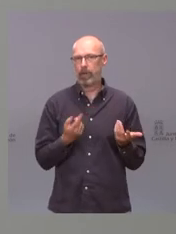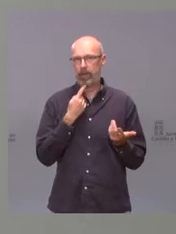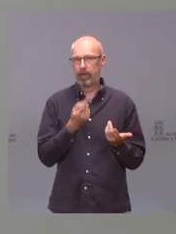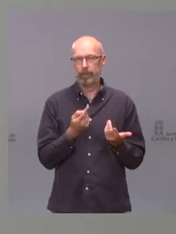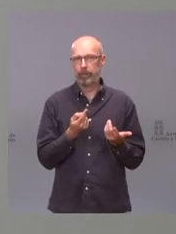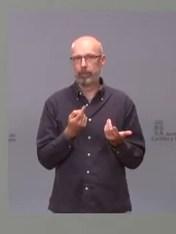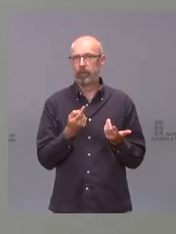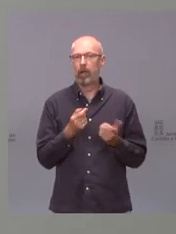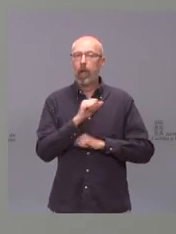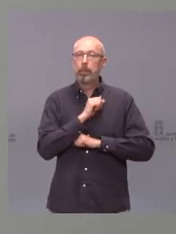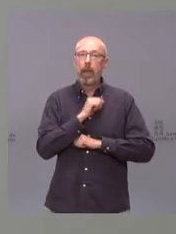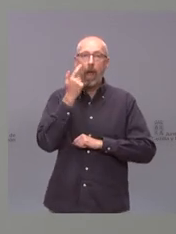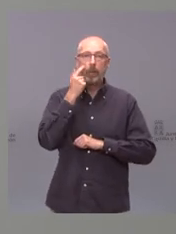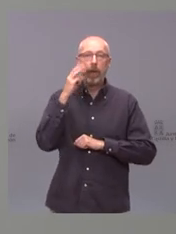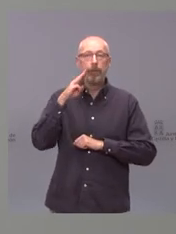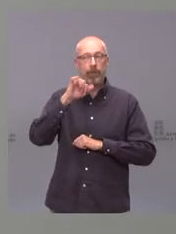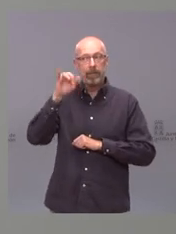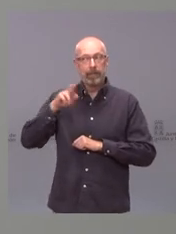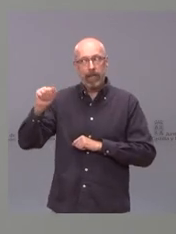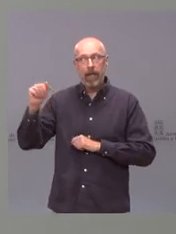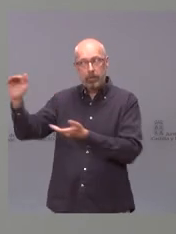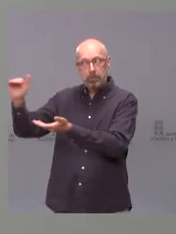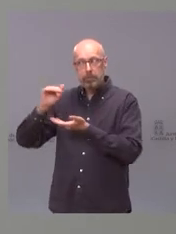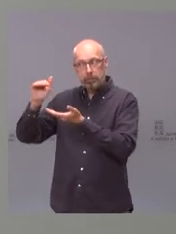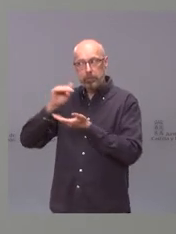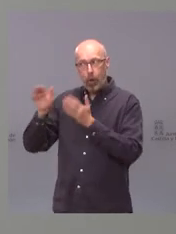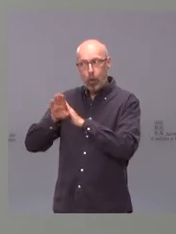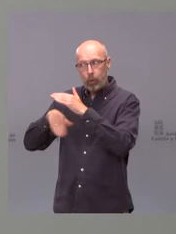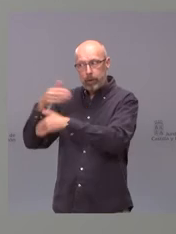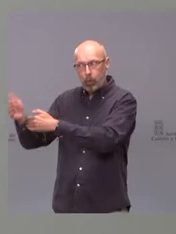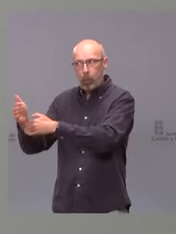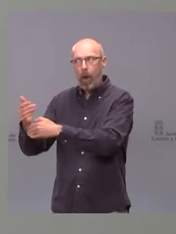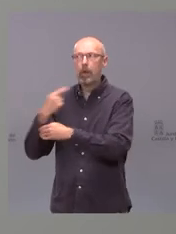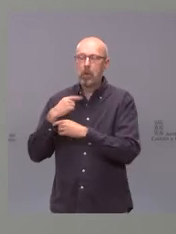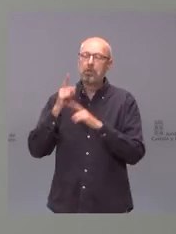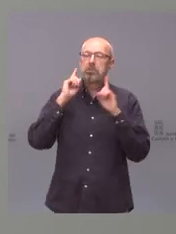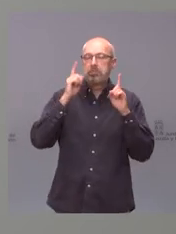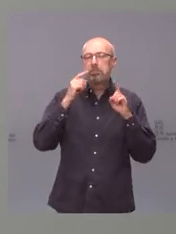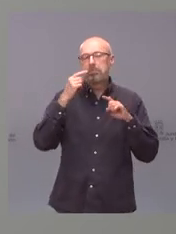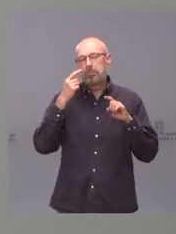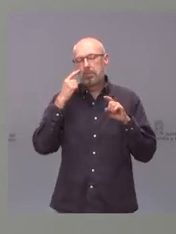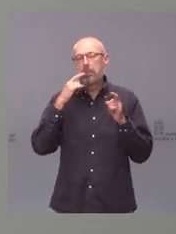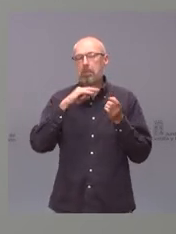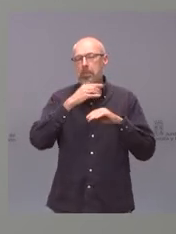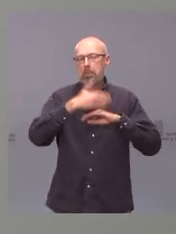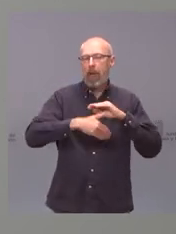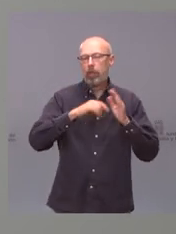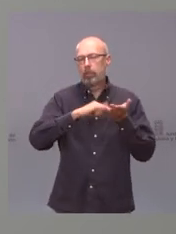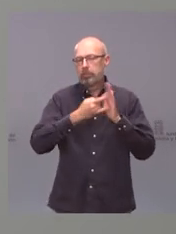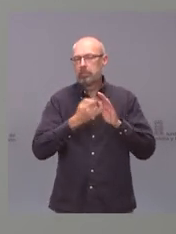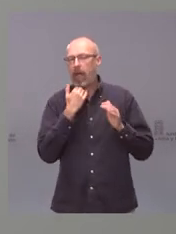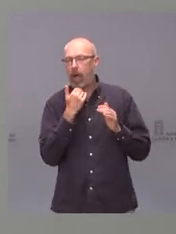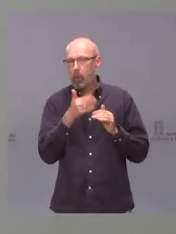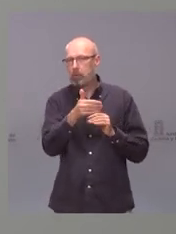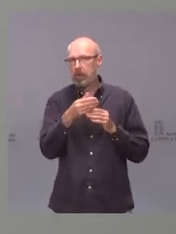mantiene este ritmo Pfizer y si eso es así se podrá hacer un pronóstico yo creo que no tardando mucho de cuando podemos